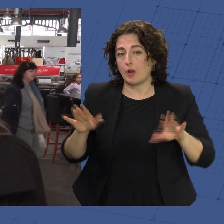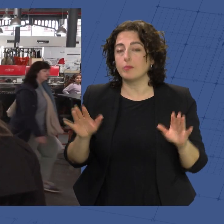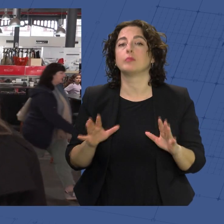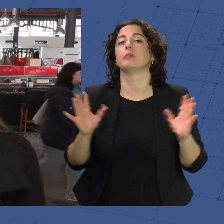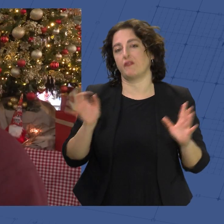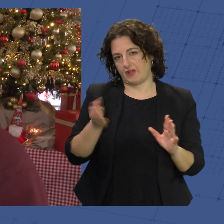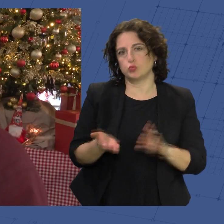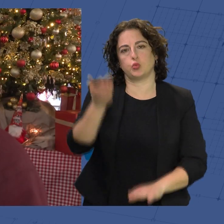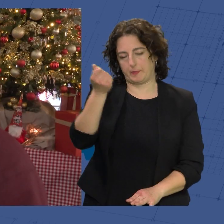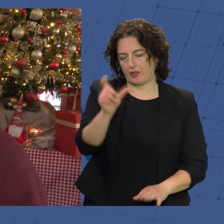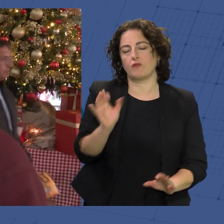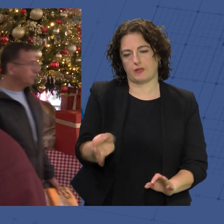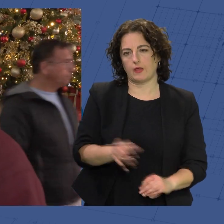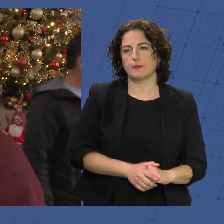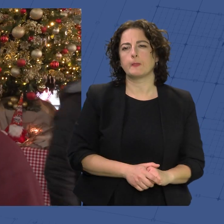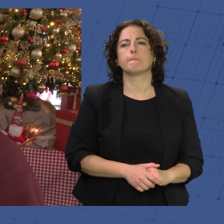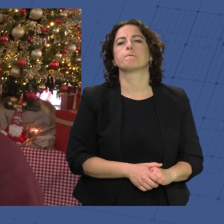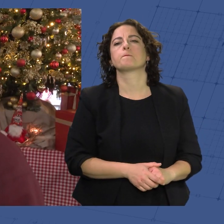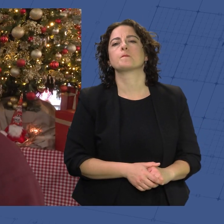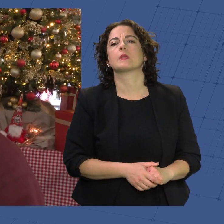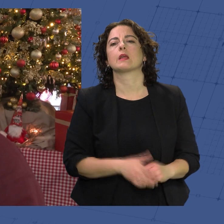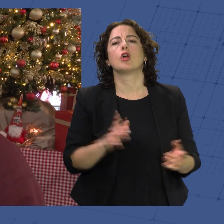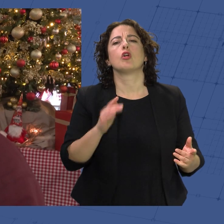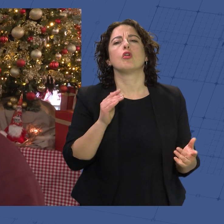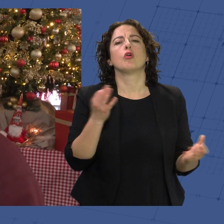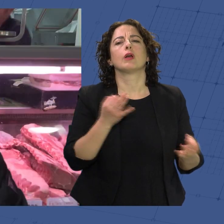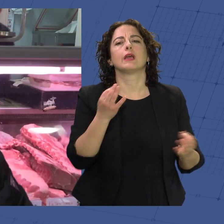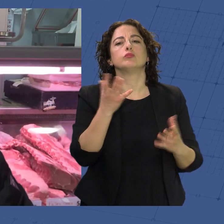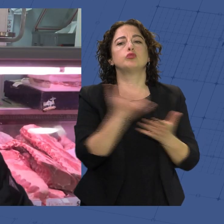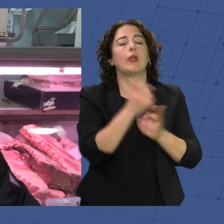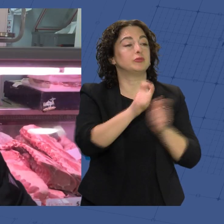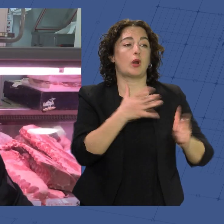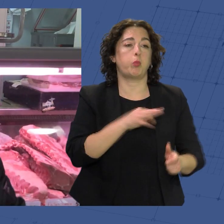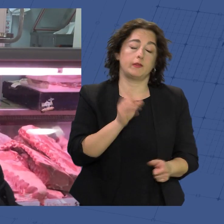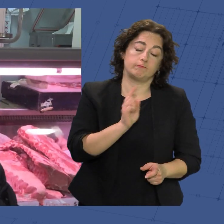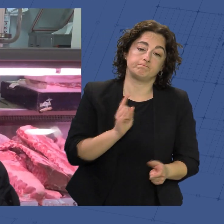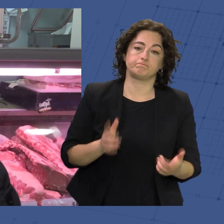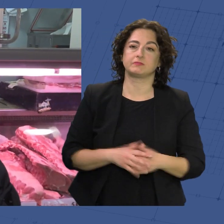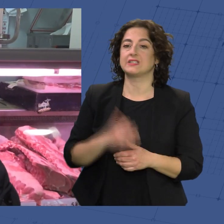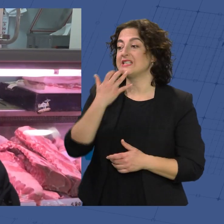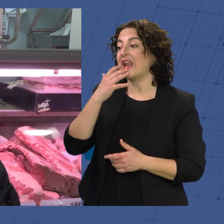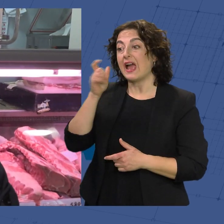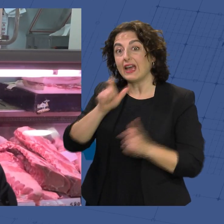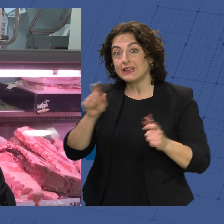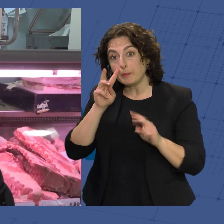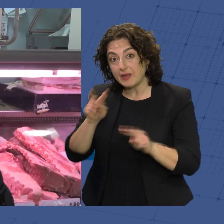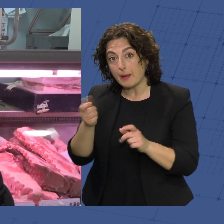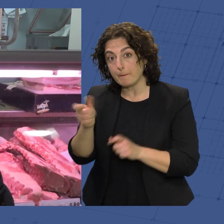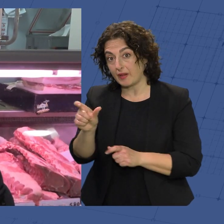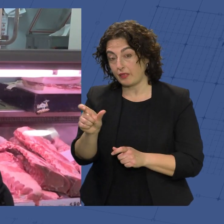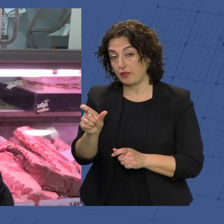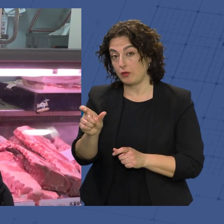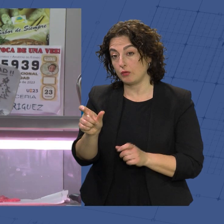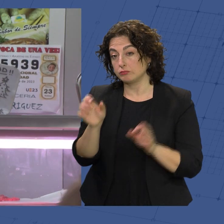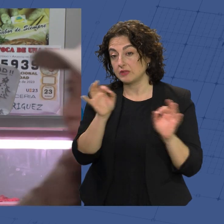que sí que ha subido mucho. Mientras podamos, lo malo es que no todo el mundo puede. Yo creo que sí, la gente está mirando precios y se va ajustando